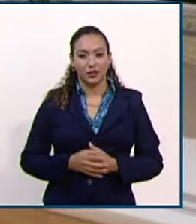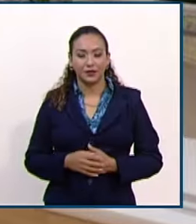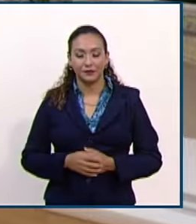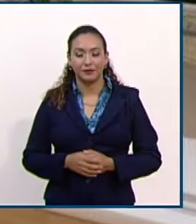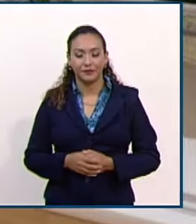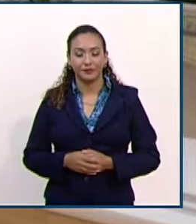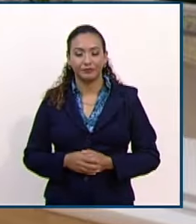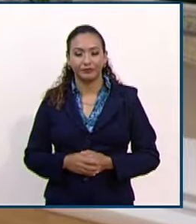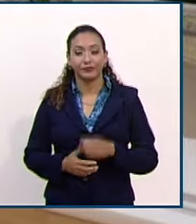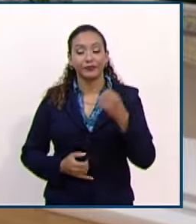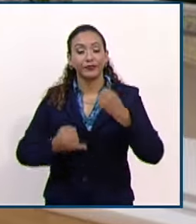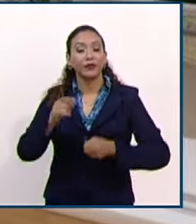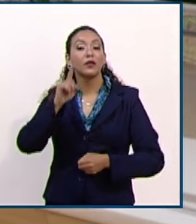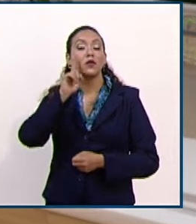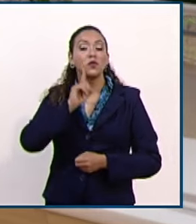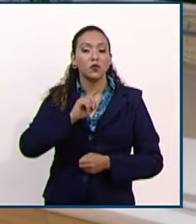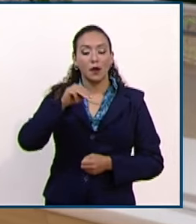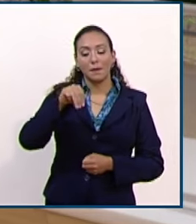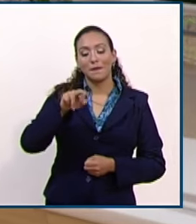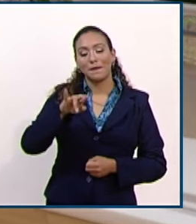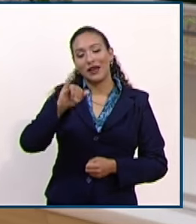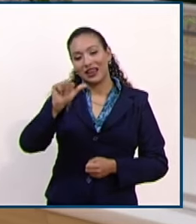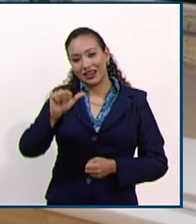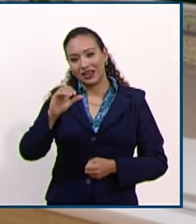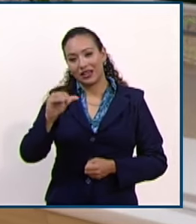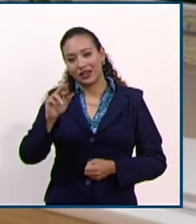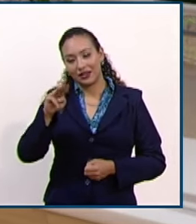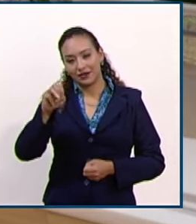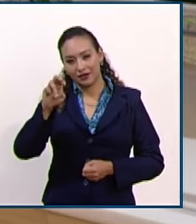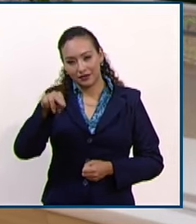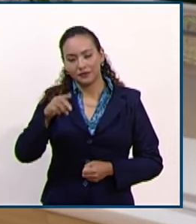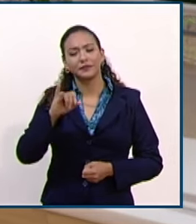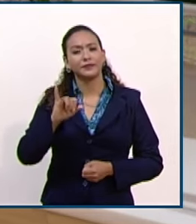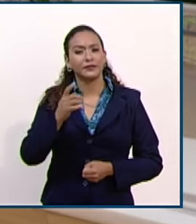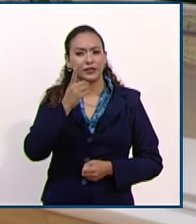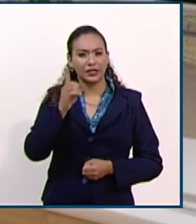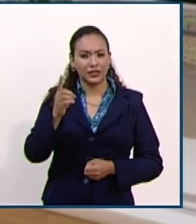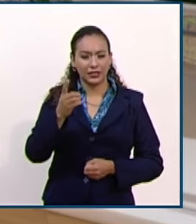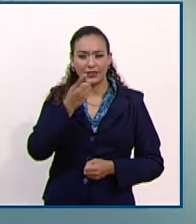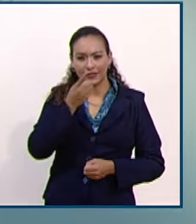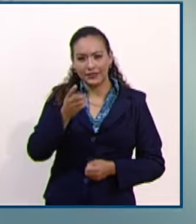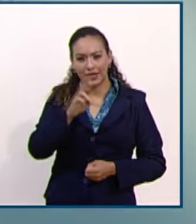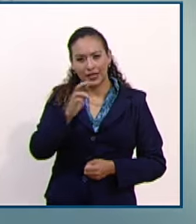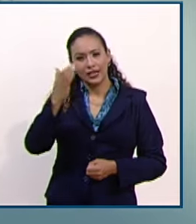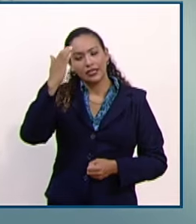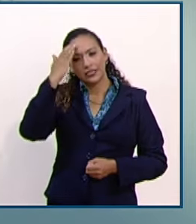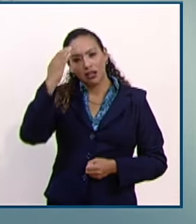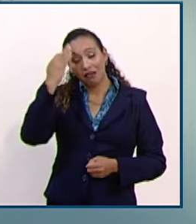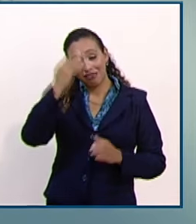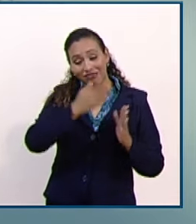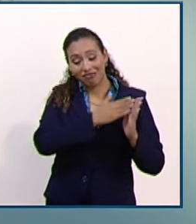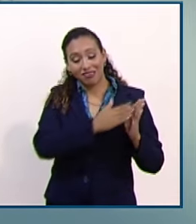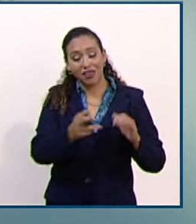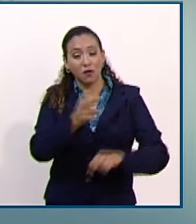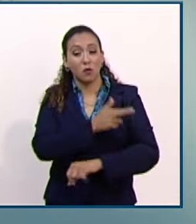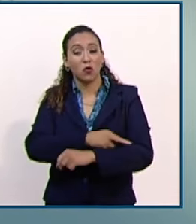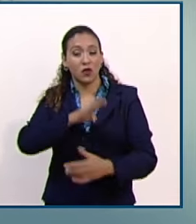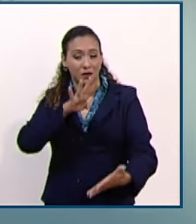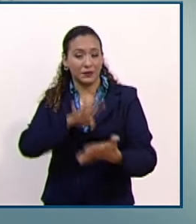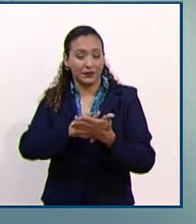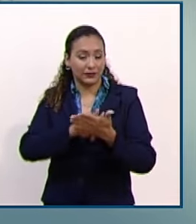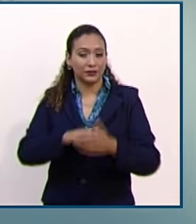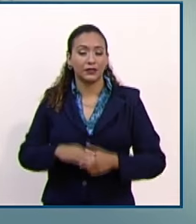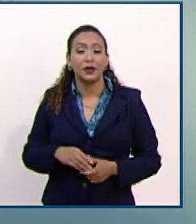La jueza de distrito, María del Carmen Sánchez Islero, reconoció que en la etapa de ejecución penal falta mucho por avanzar